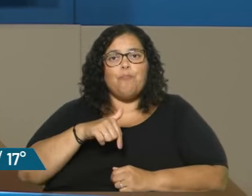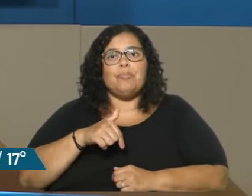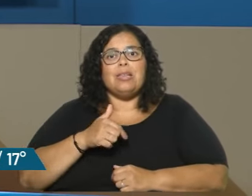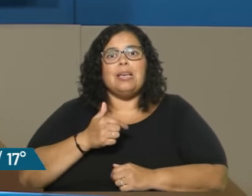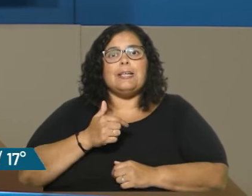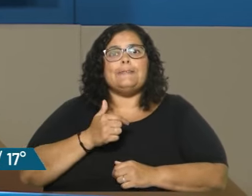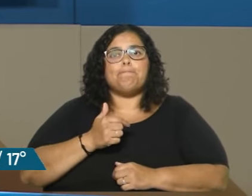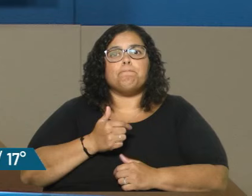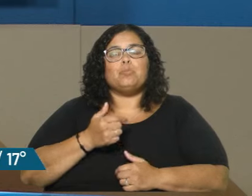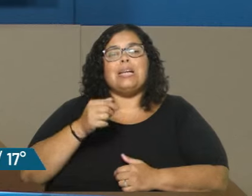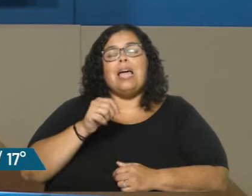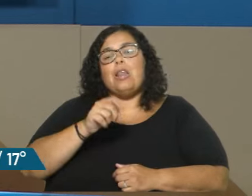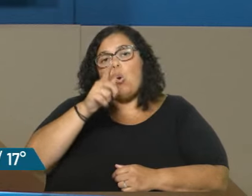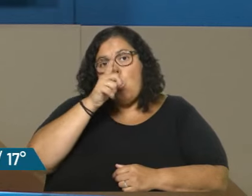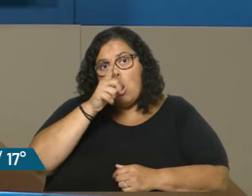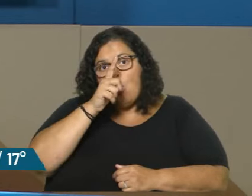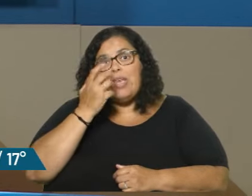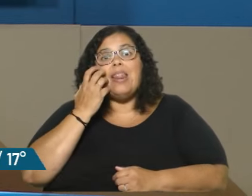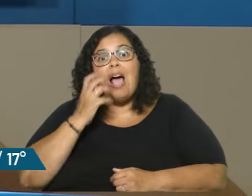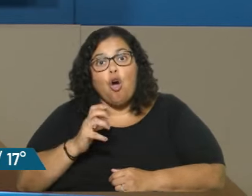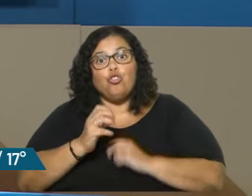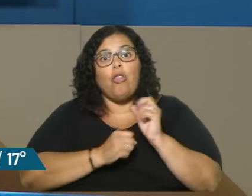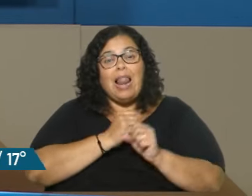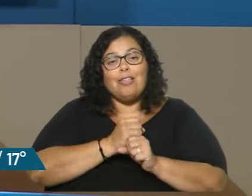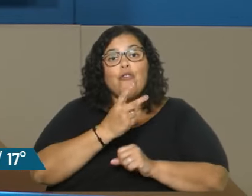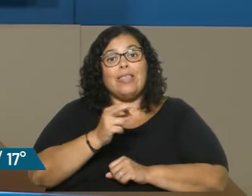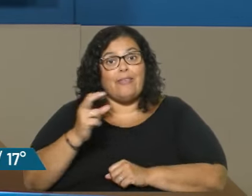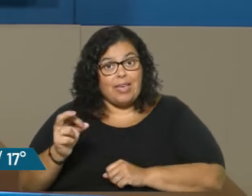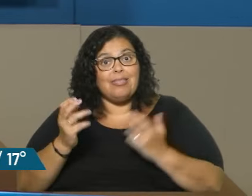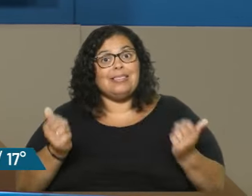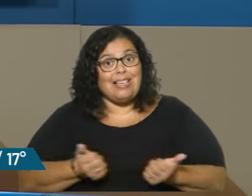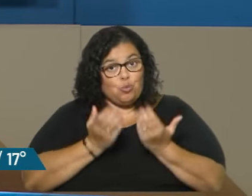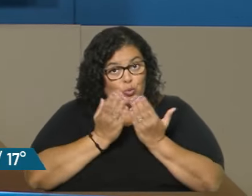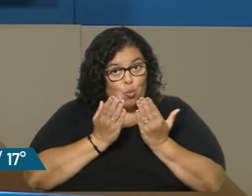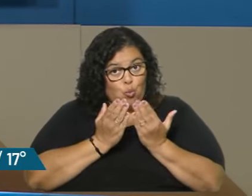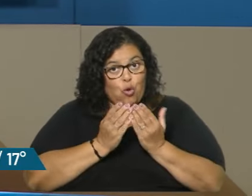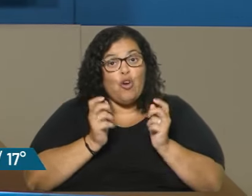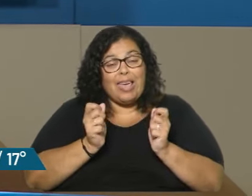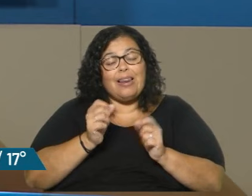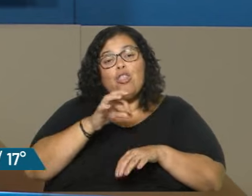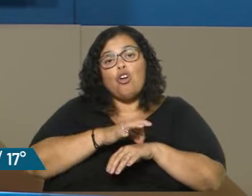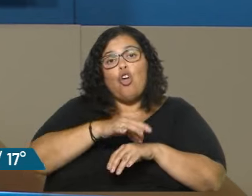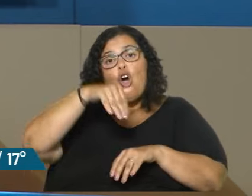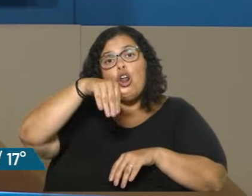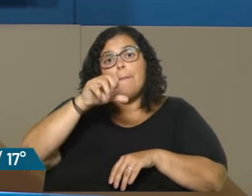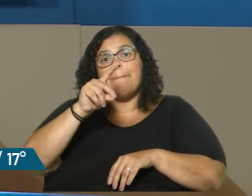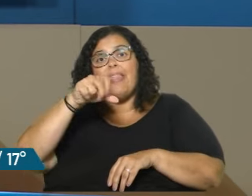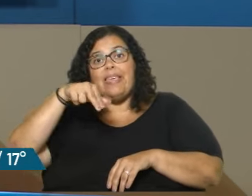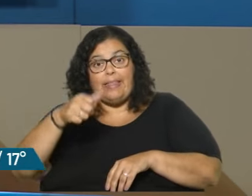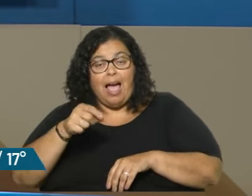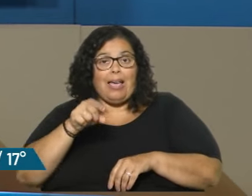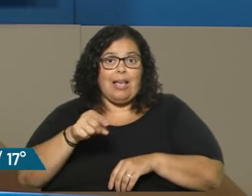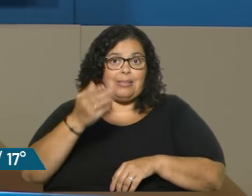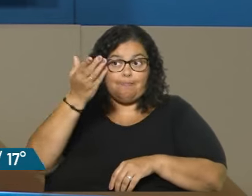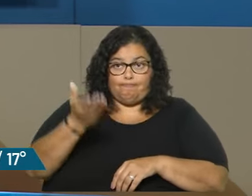bastante bueno, en julio y en agosto del 2020, que los hizo el doctor Medina, catedrático.